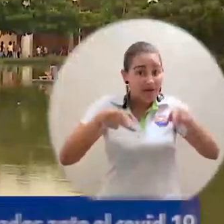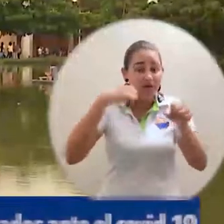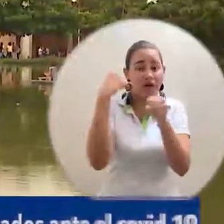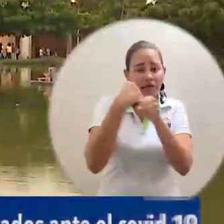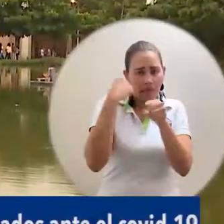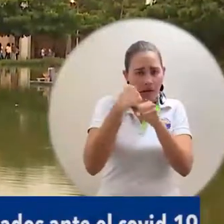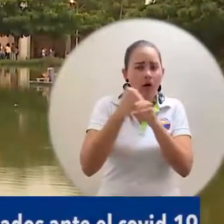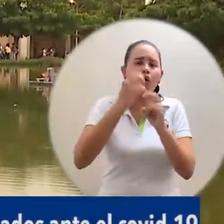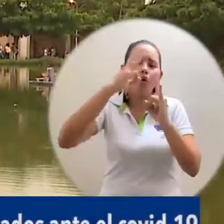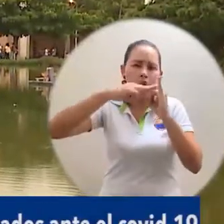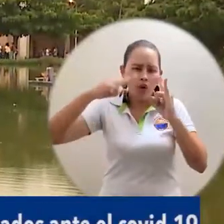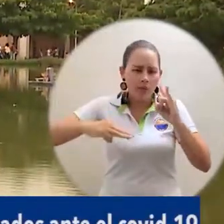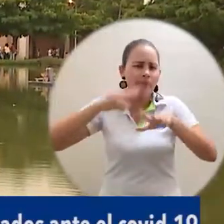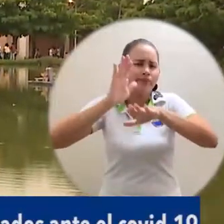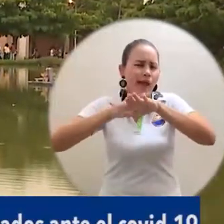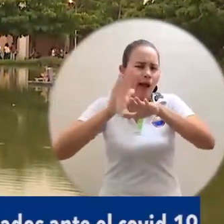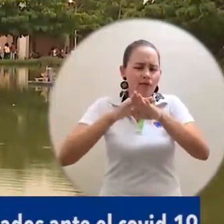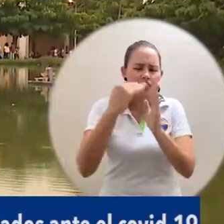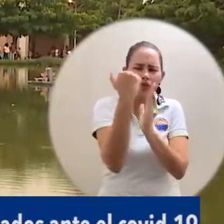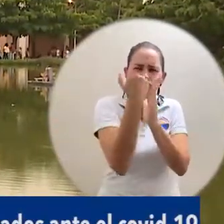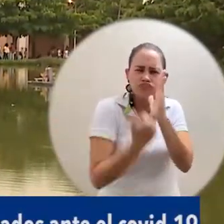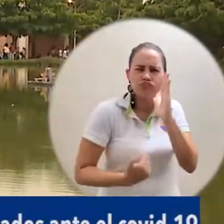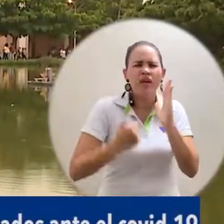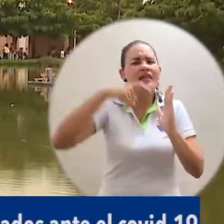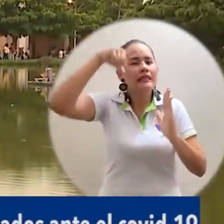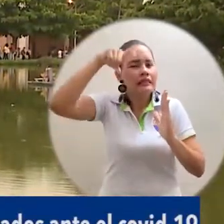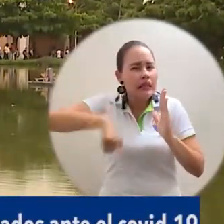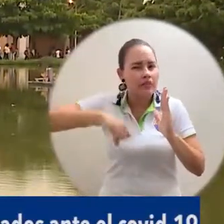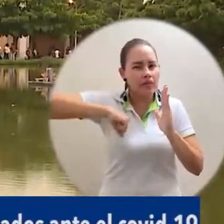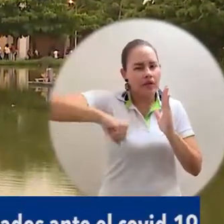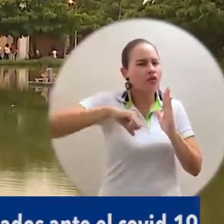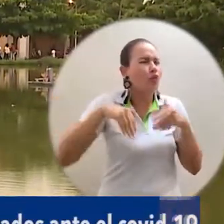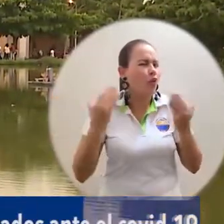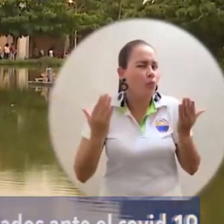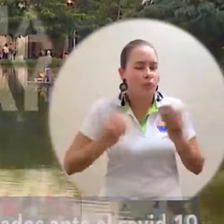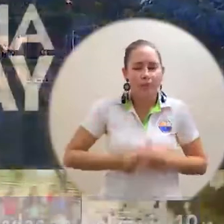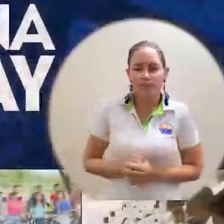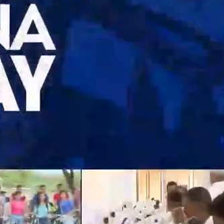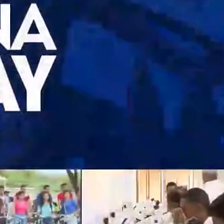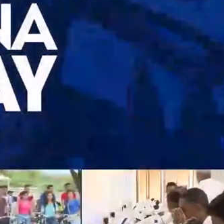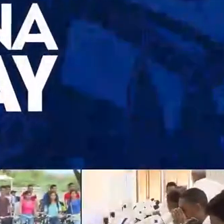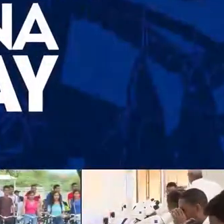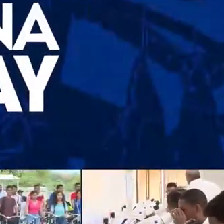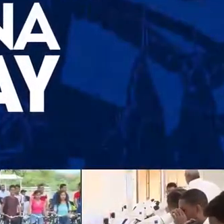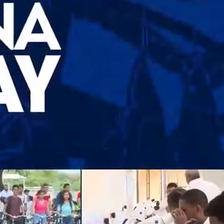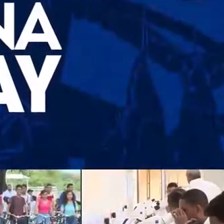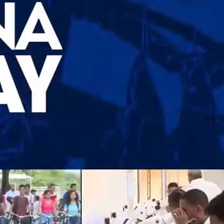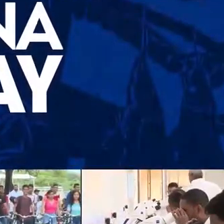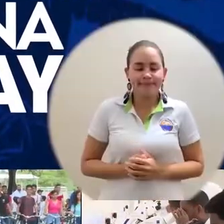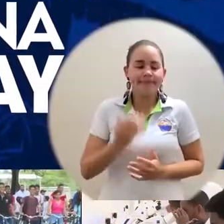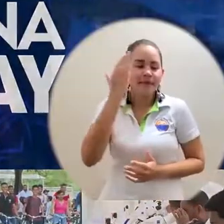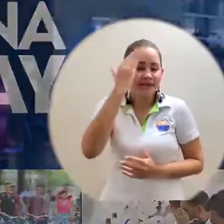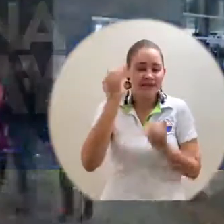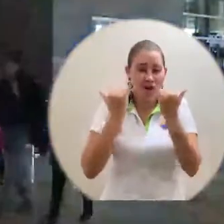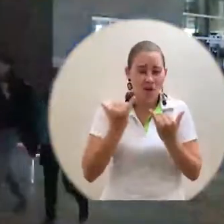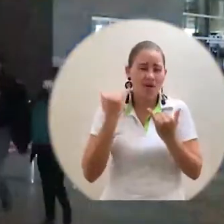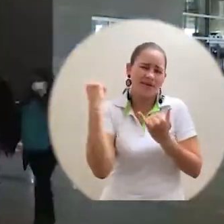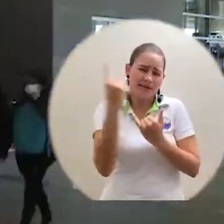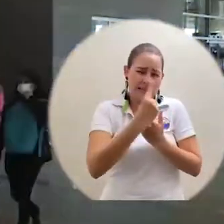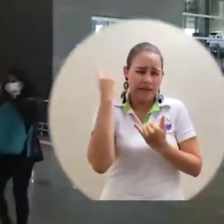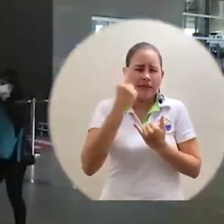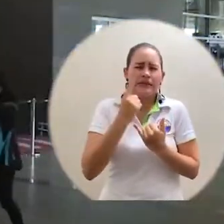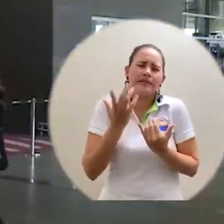Uni Magdalena comparte una guía de derechos y deberes de los empleados ante el coronavirus. Con la